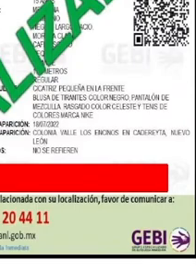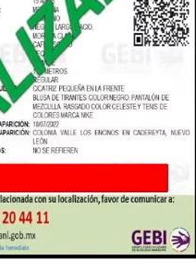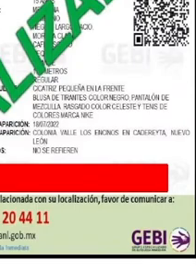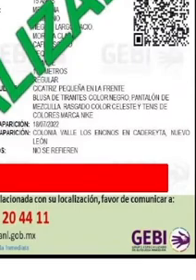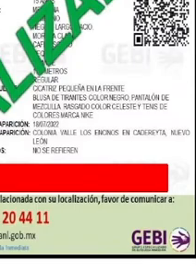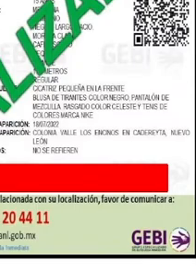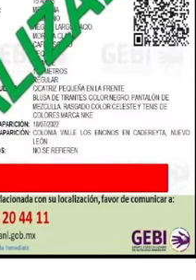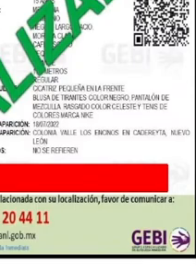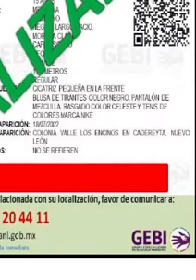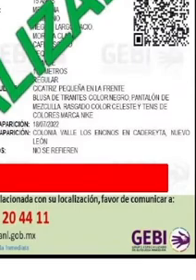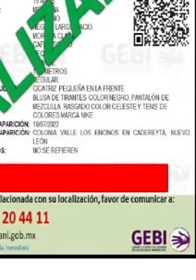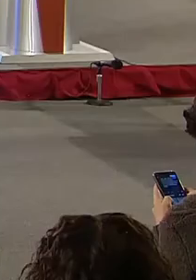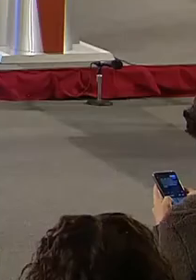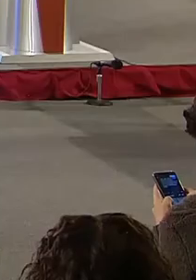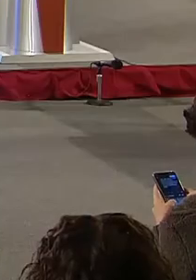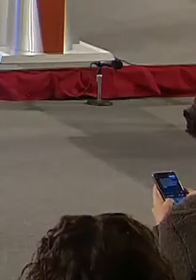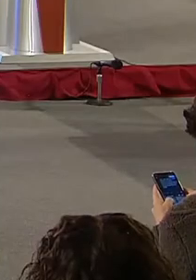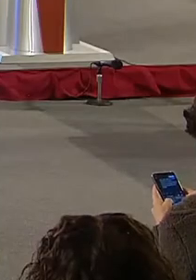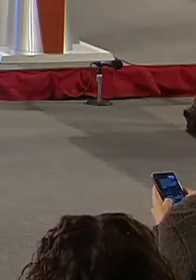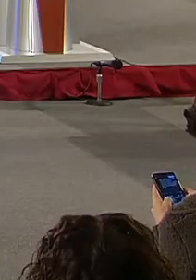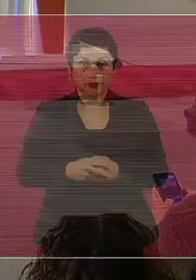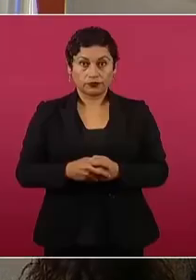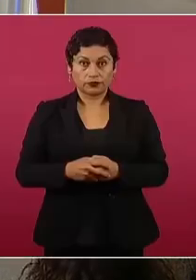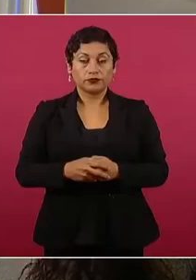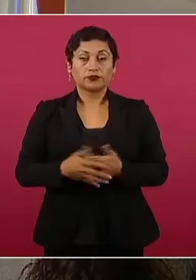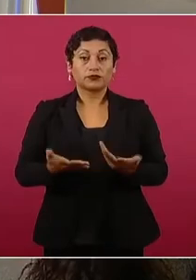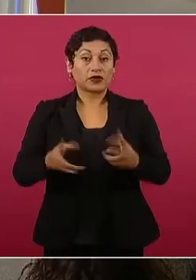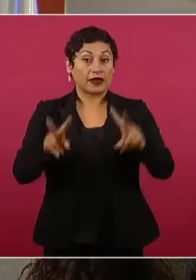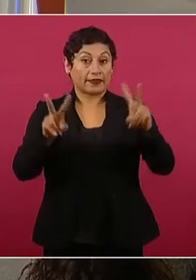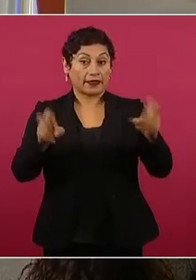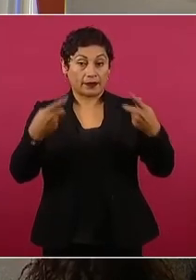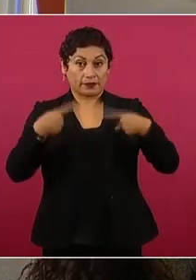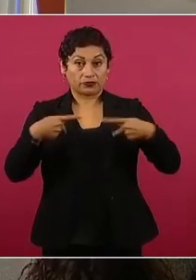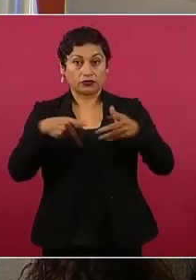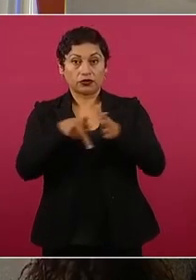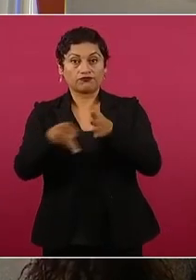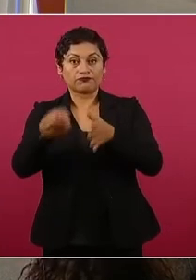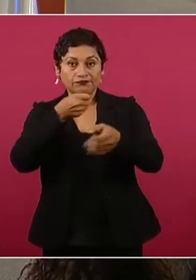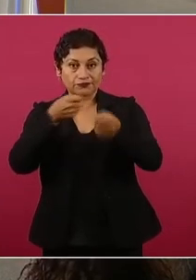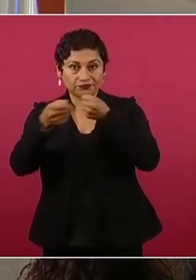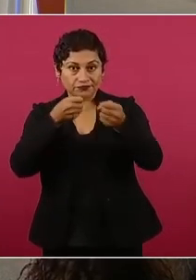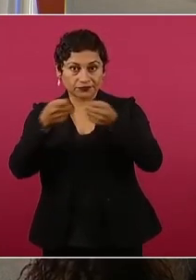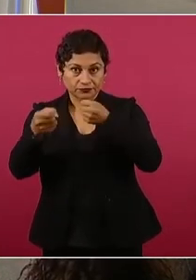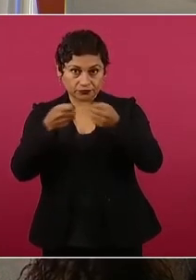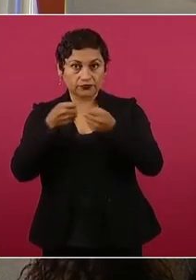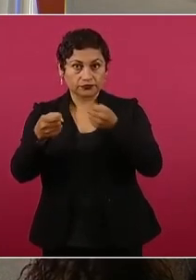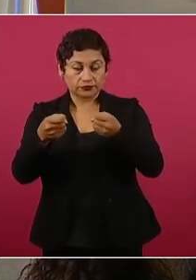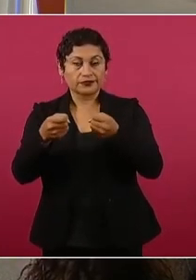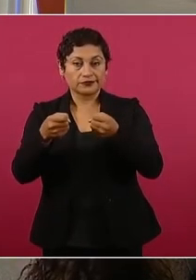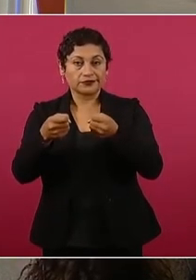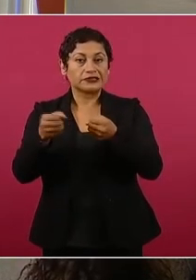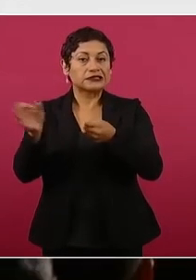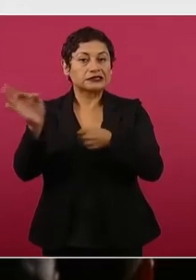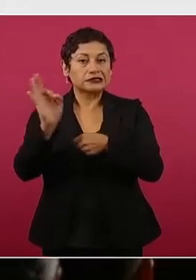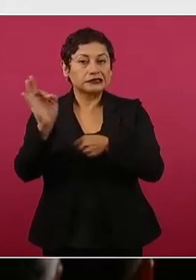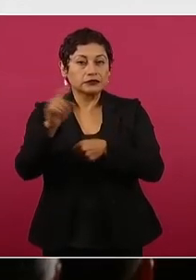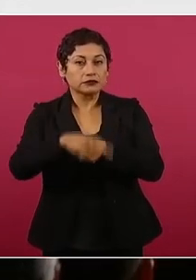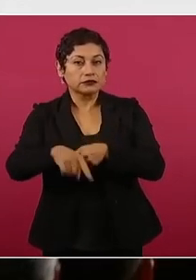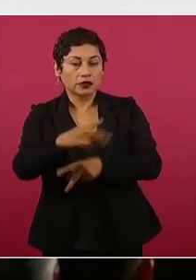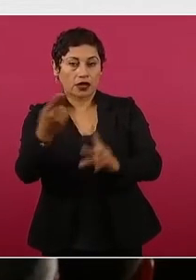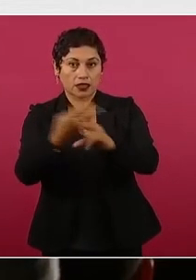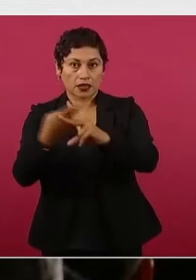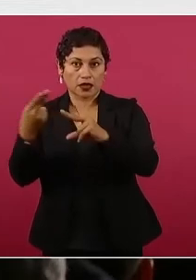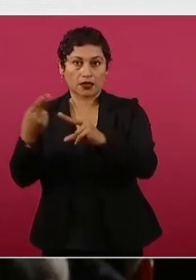En el caso de los periodistas, como lo hacemos cada semana, de los reprobables homicidios de 10